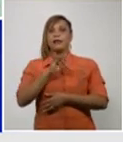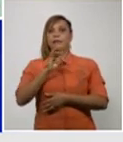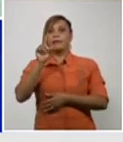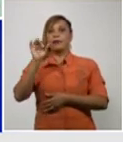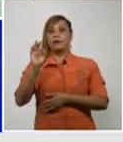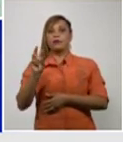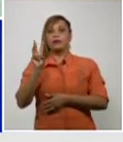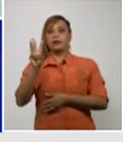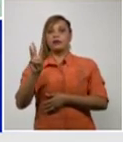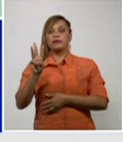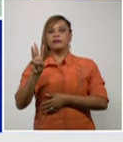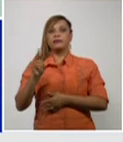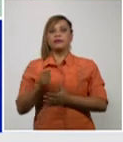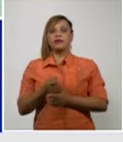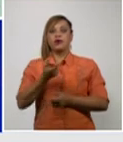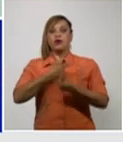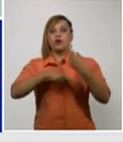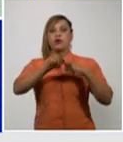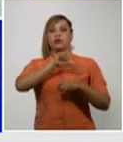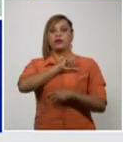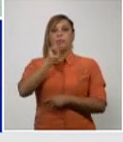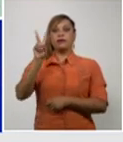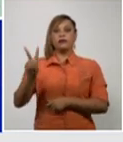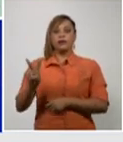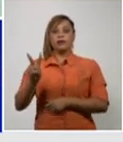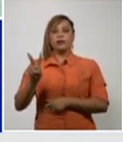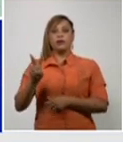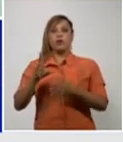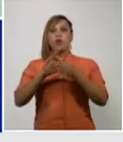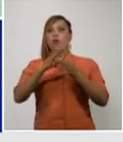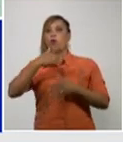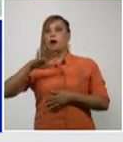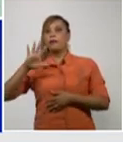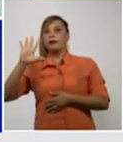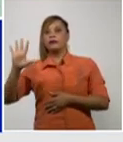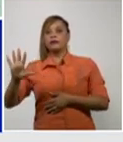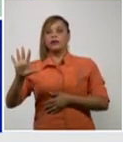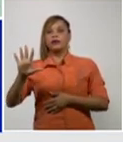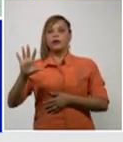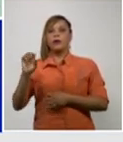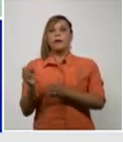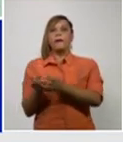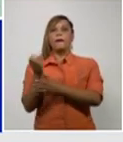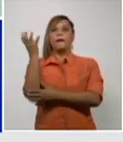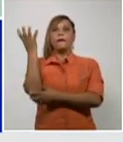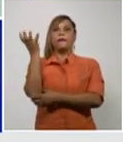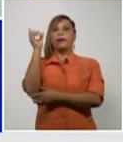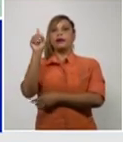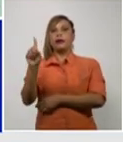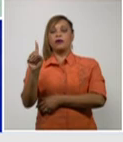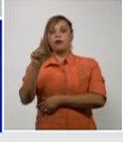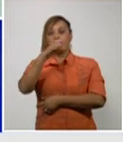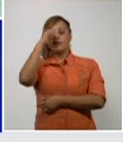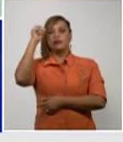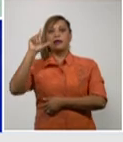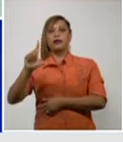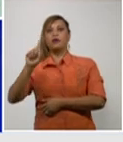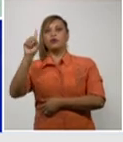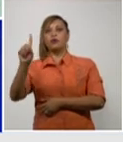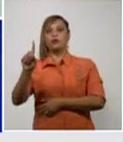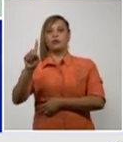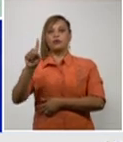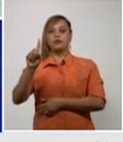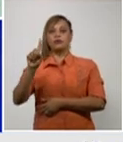Contramaestre 5 de Guamá y de Mella San Luis y Zongo la Maya uno de cada uno